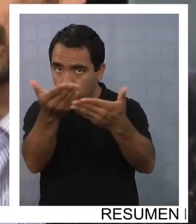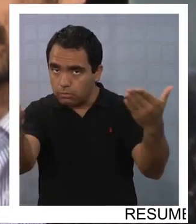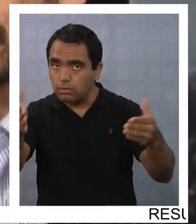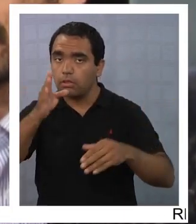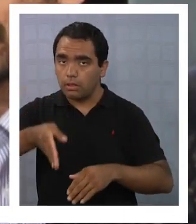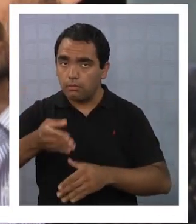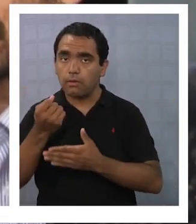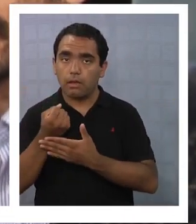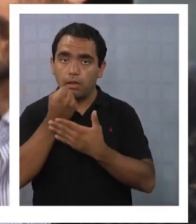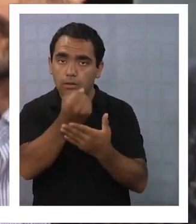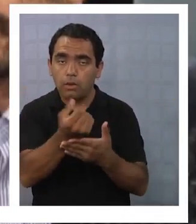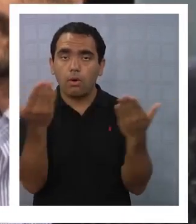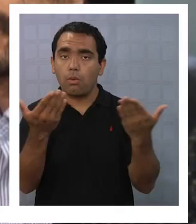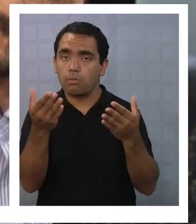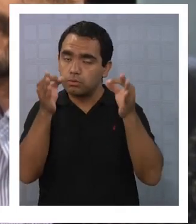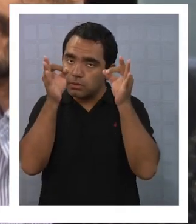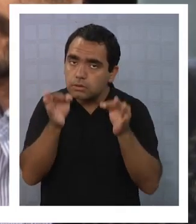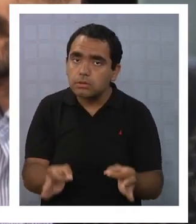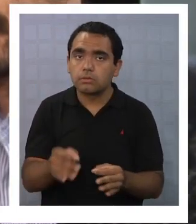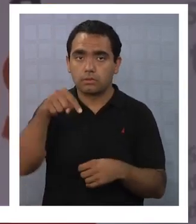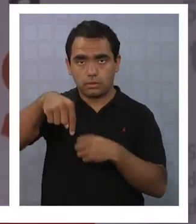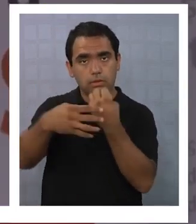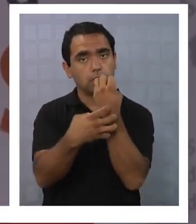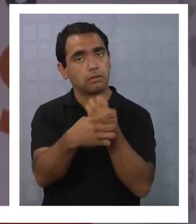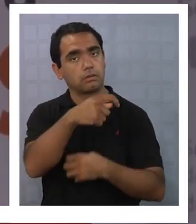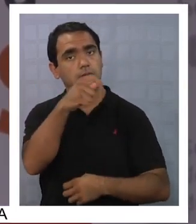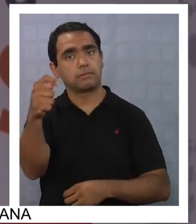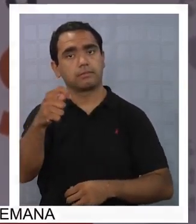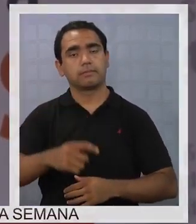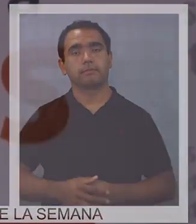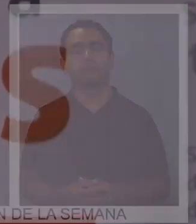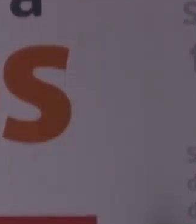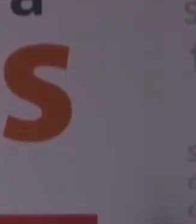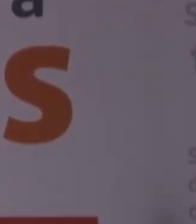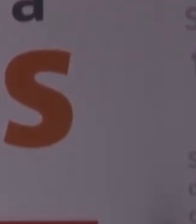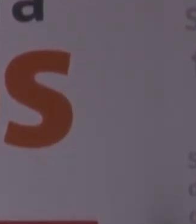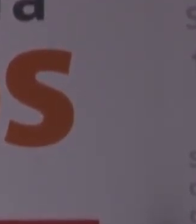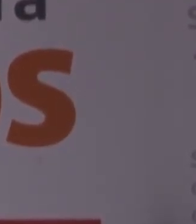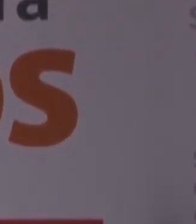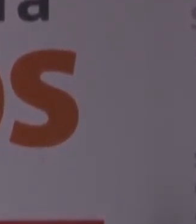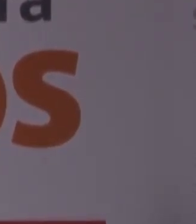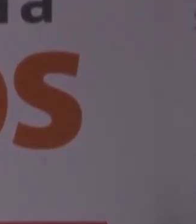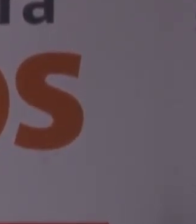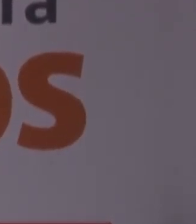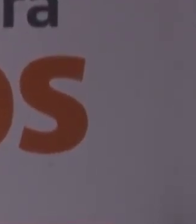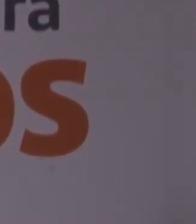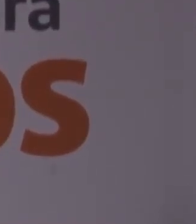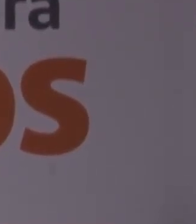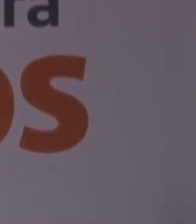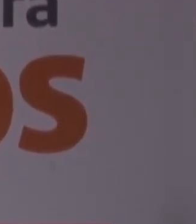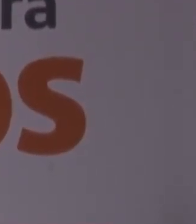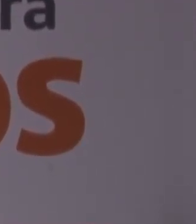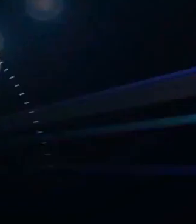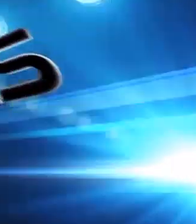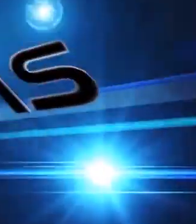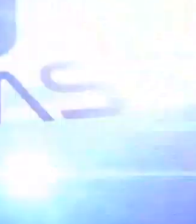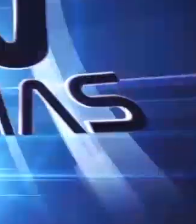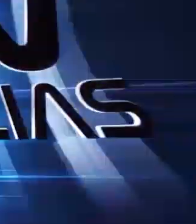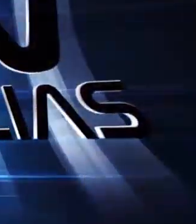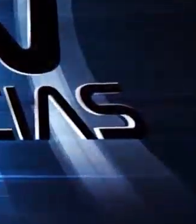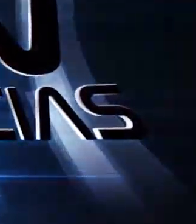mejorar los aspectos de seguridad de la región. Dosis, créanme que nosotros felicitamos.